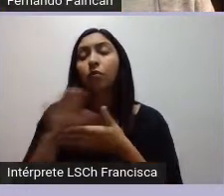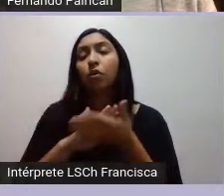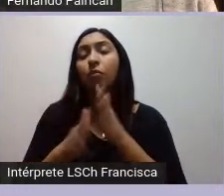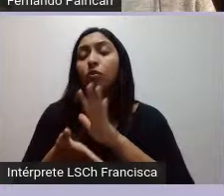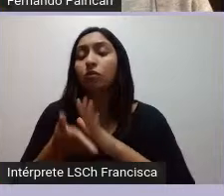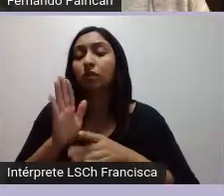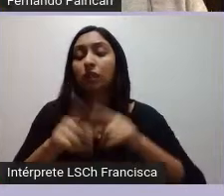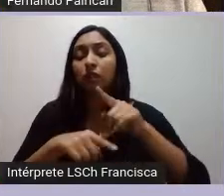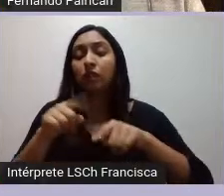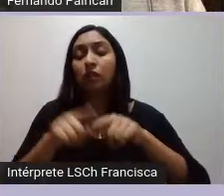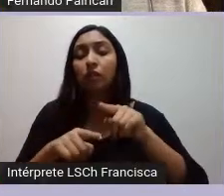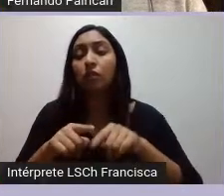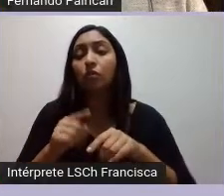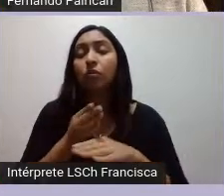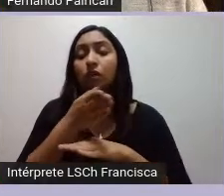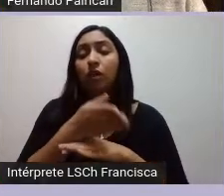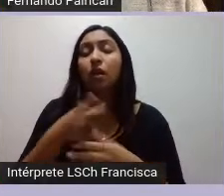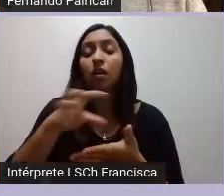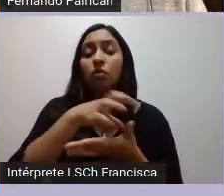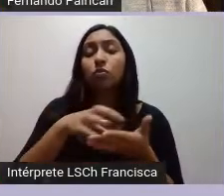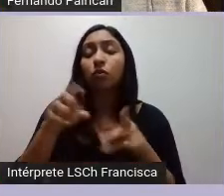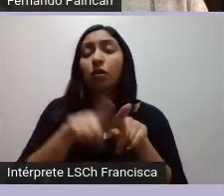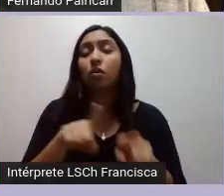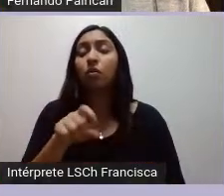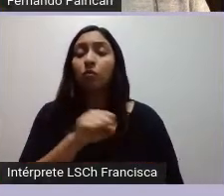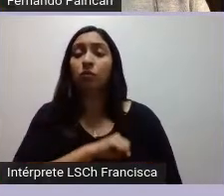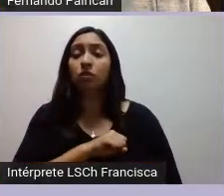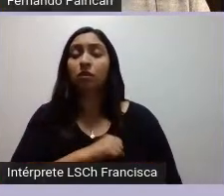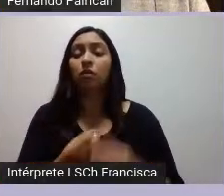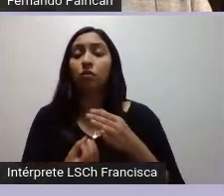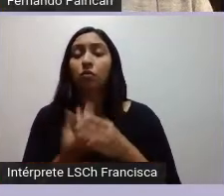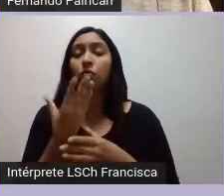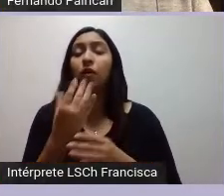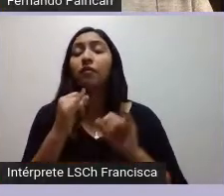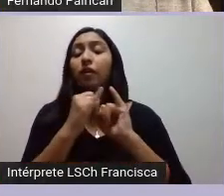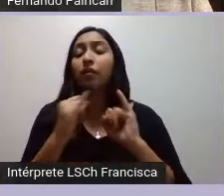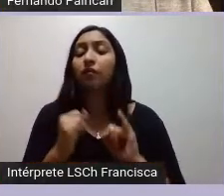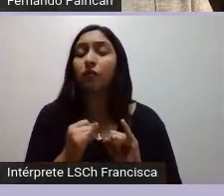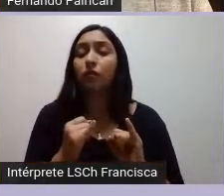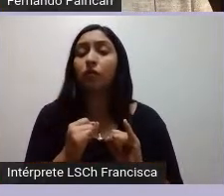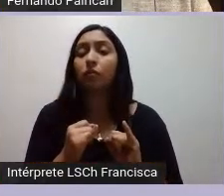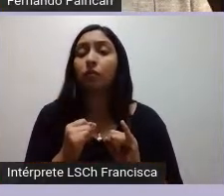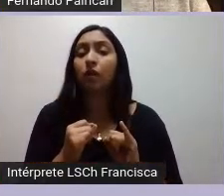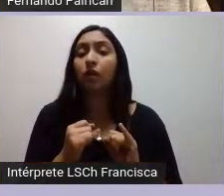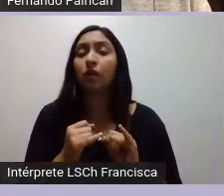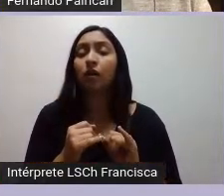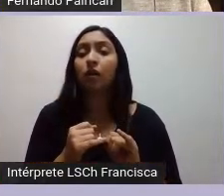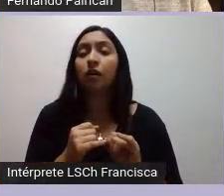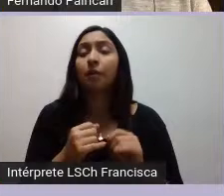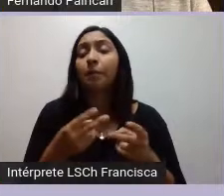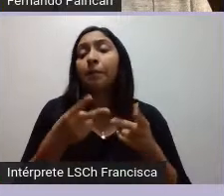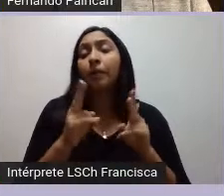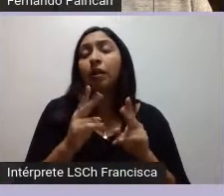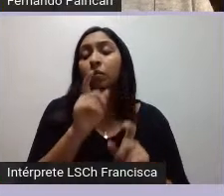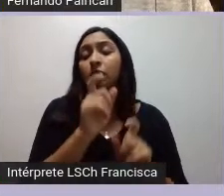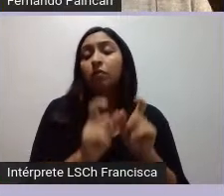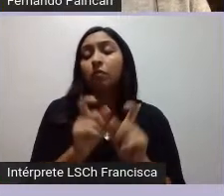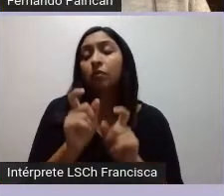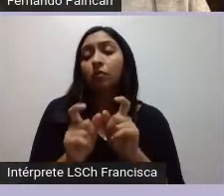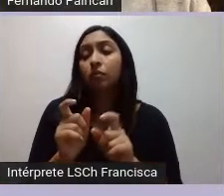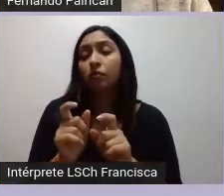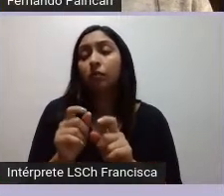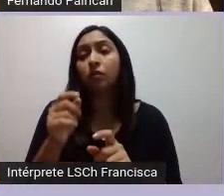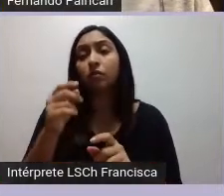Santiago por lo demás entonces este nuevo tipo de ciudadanía hace que cualquier miembro de los pueblos originarios independiente en el territorio que esté